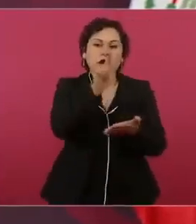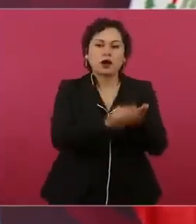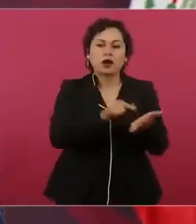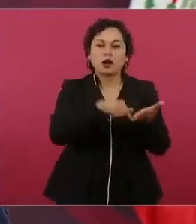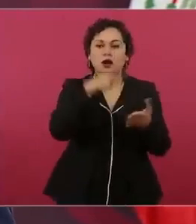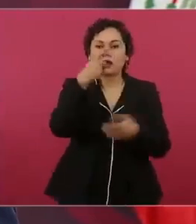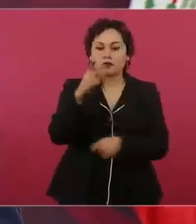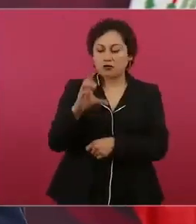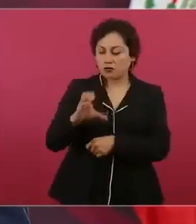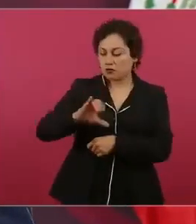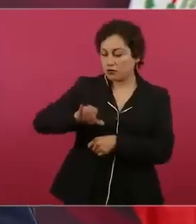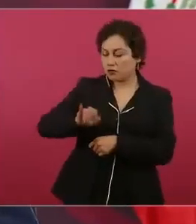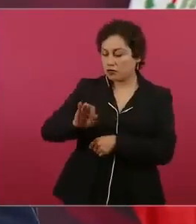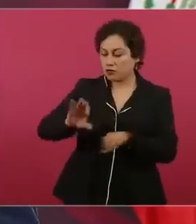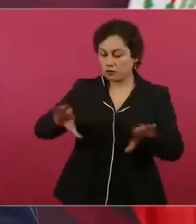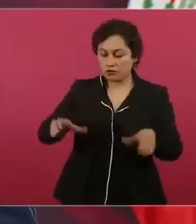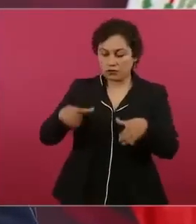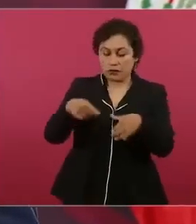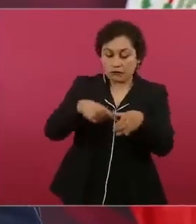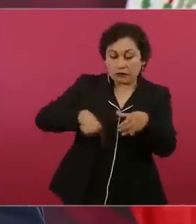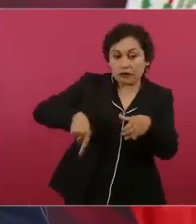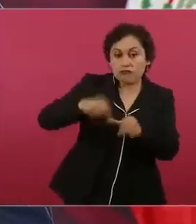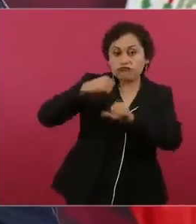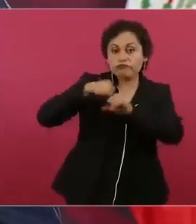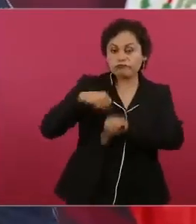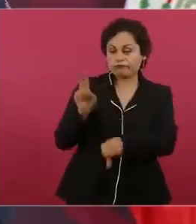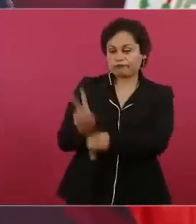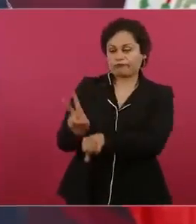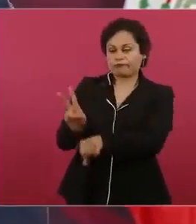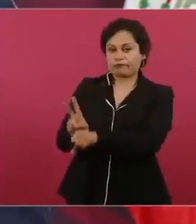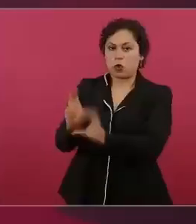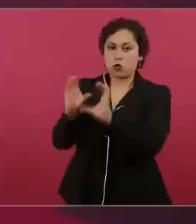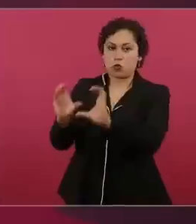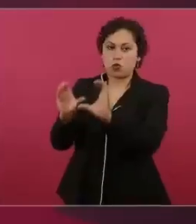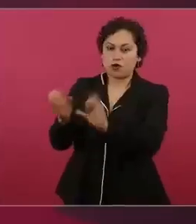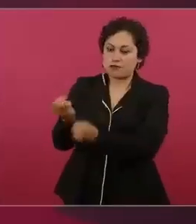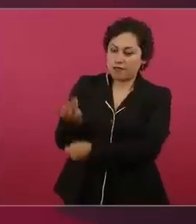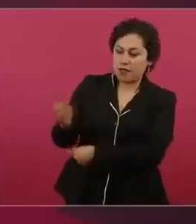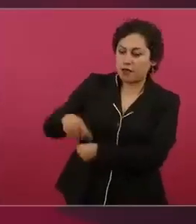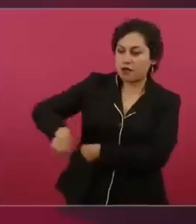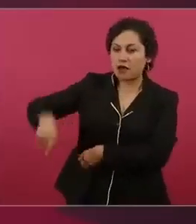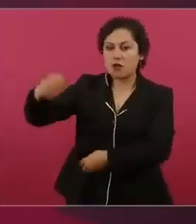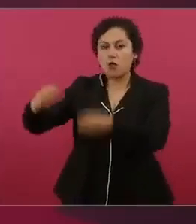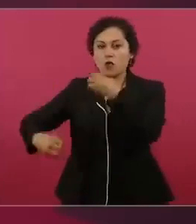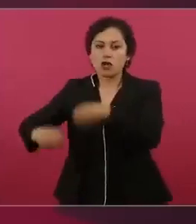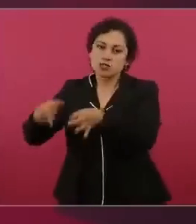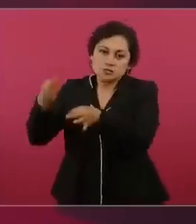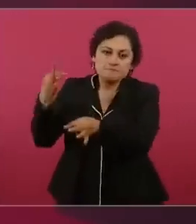el recto proceder de los jueces